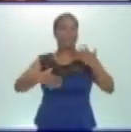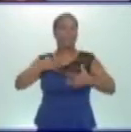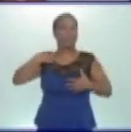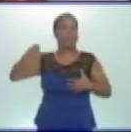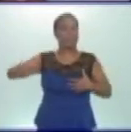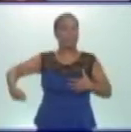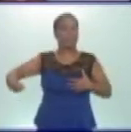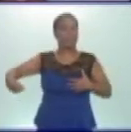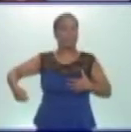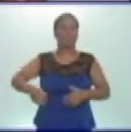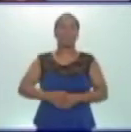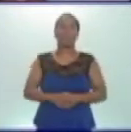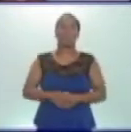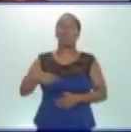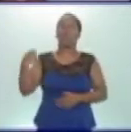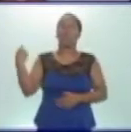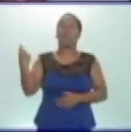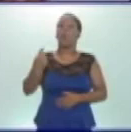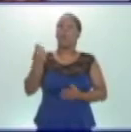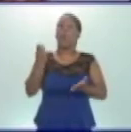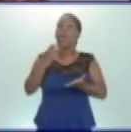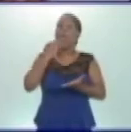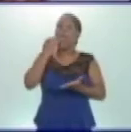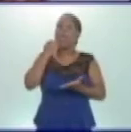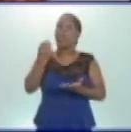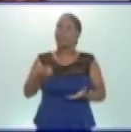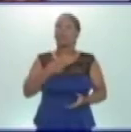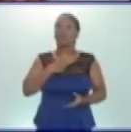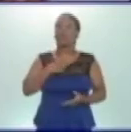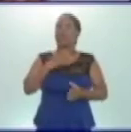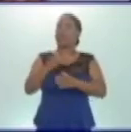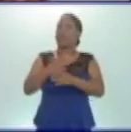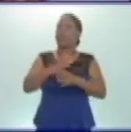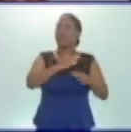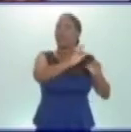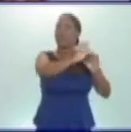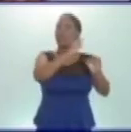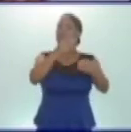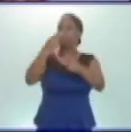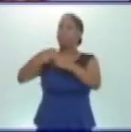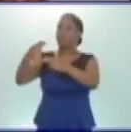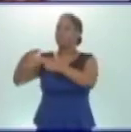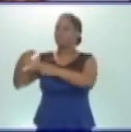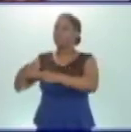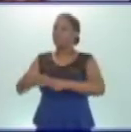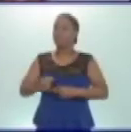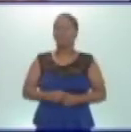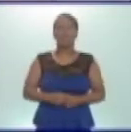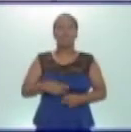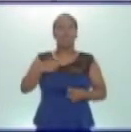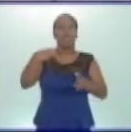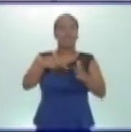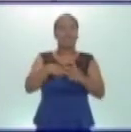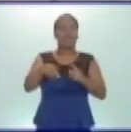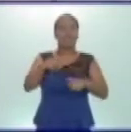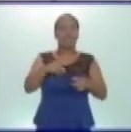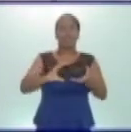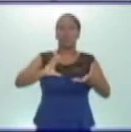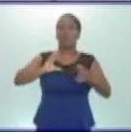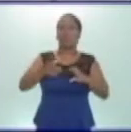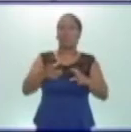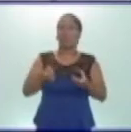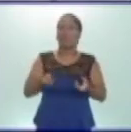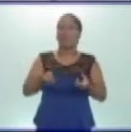Los alimentos tienen varias clasificaciones. Entre ellos encontramos los formadores o